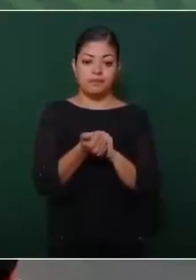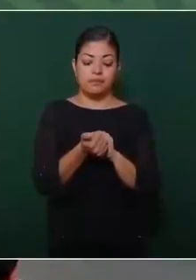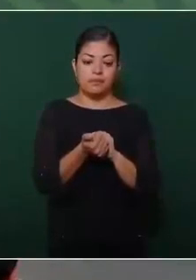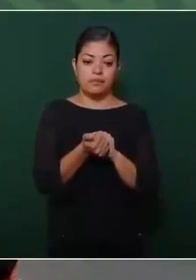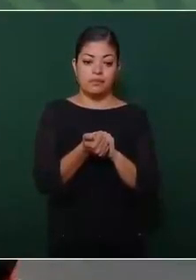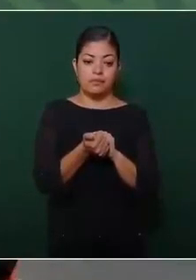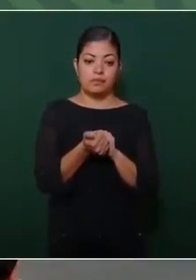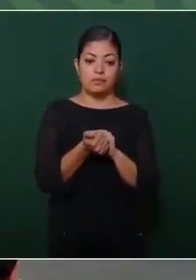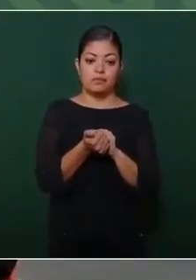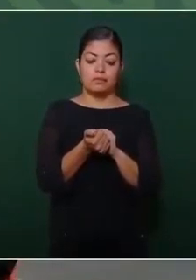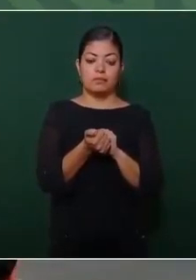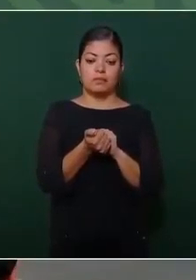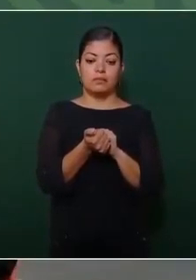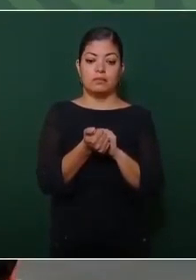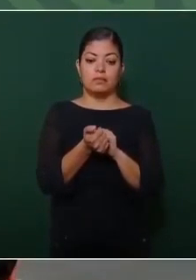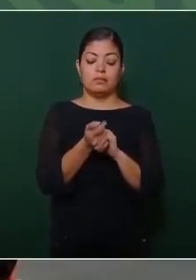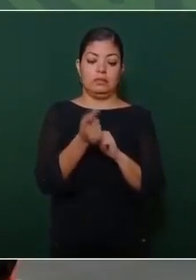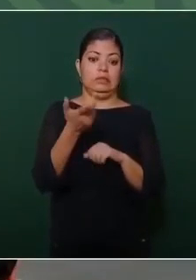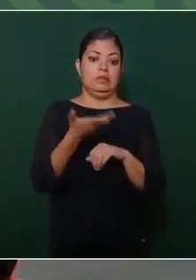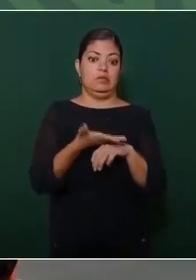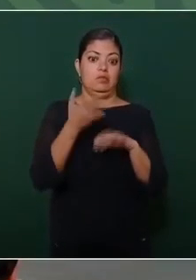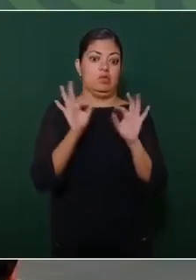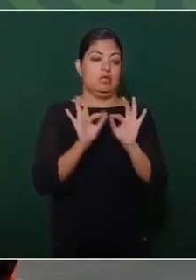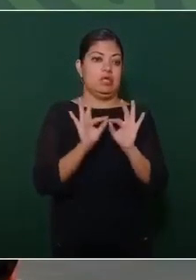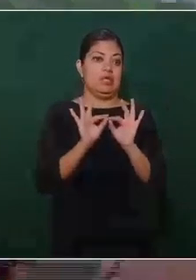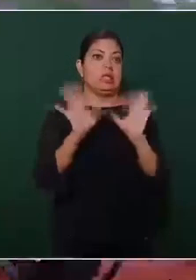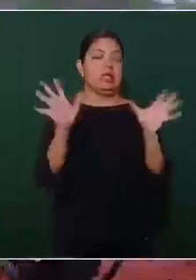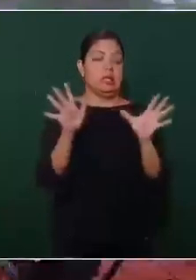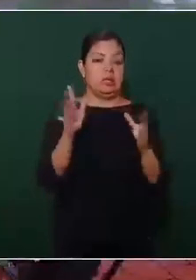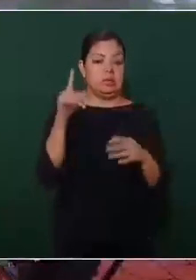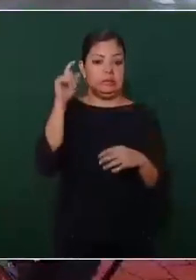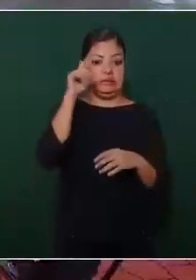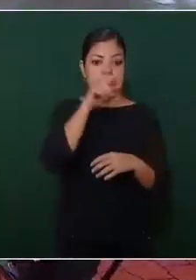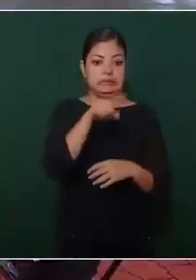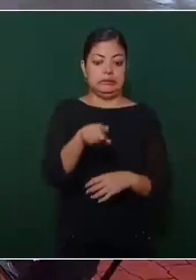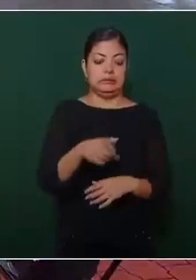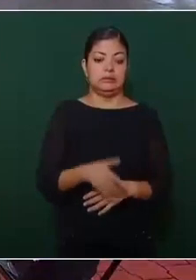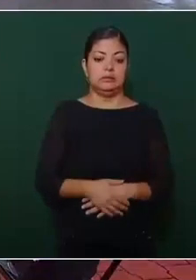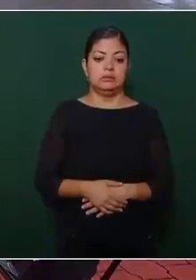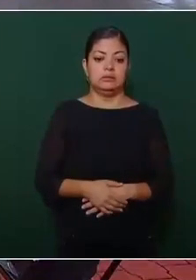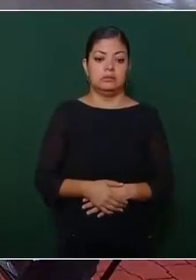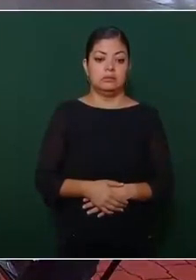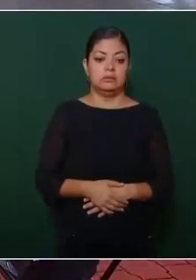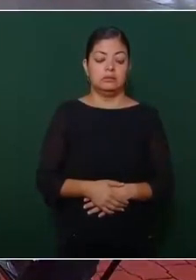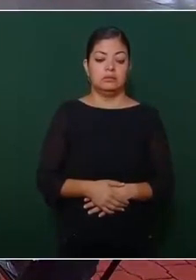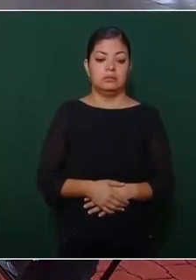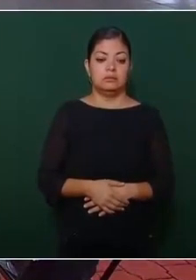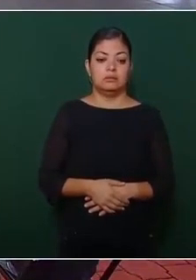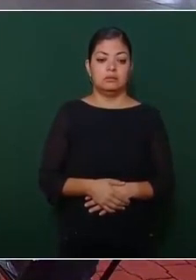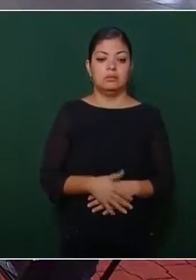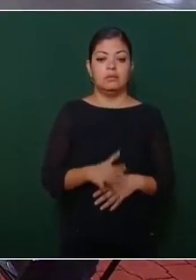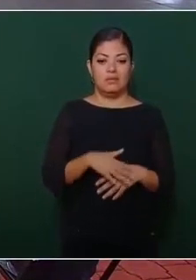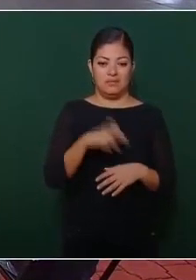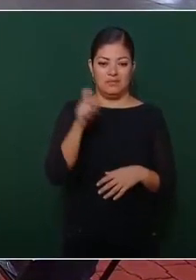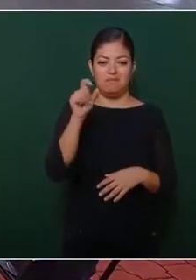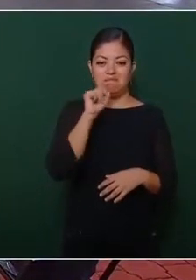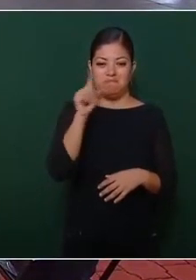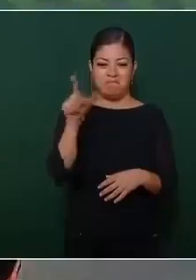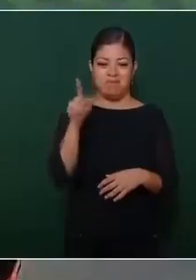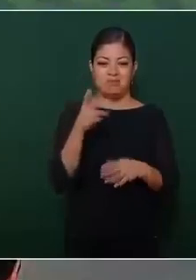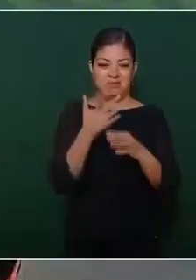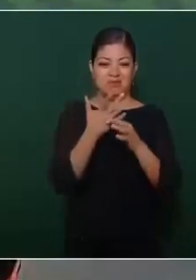muy delicada por lo que tú estás planteando.